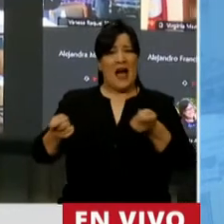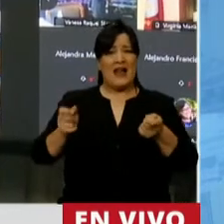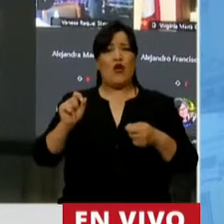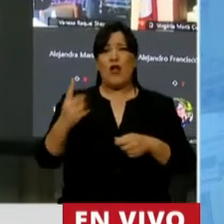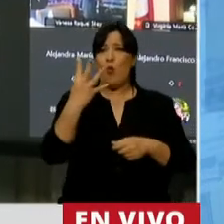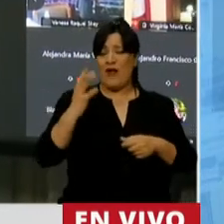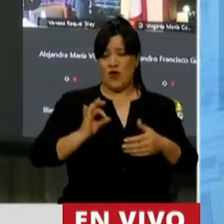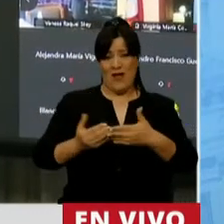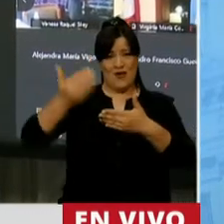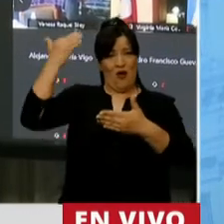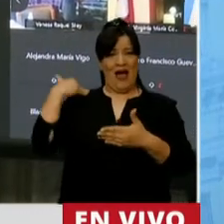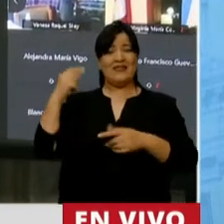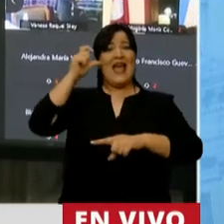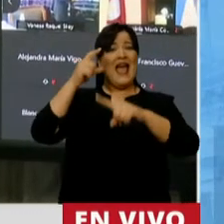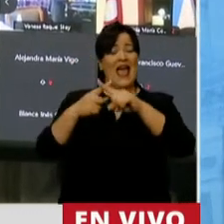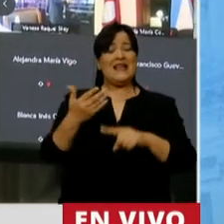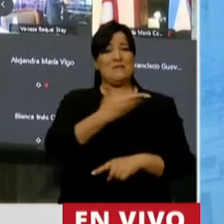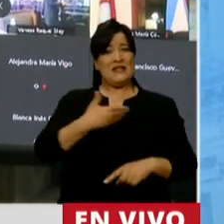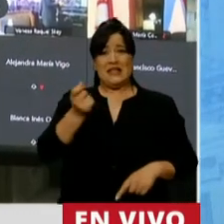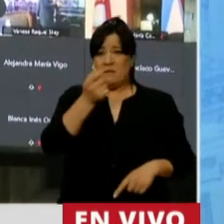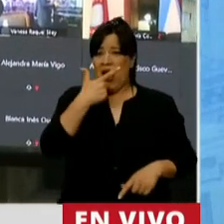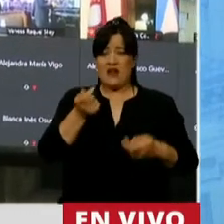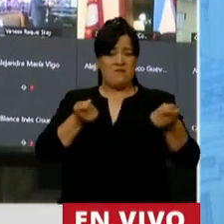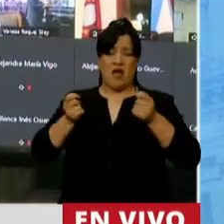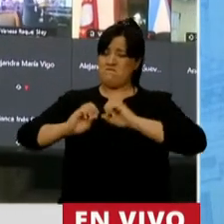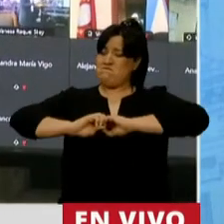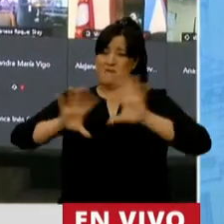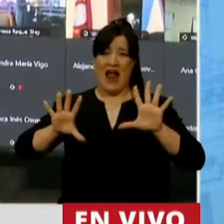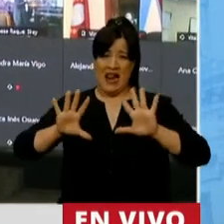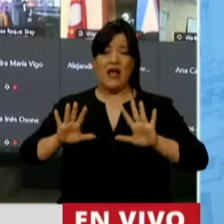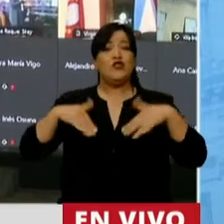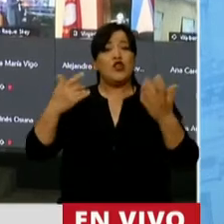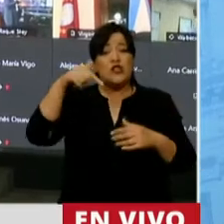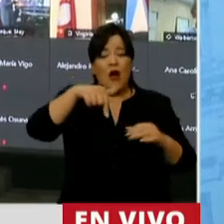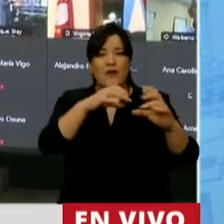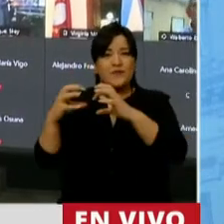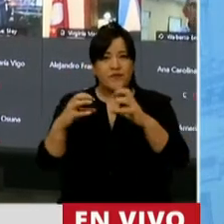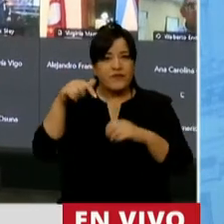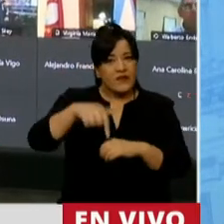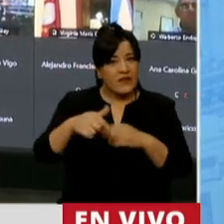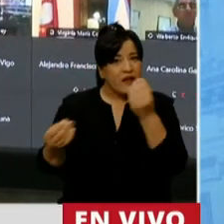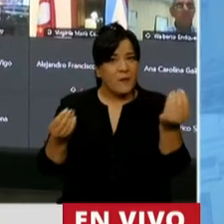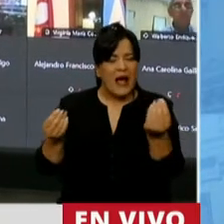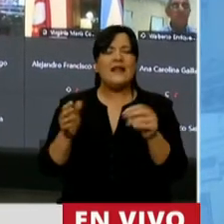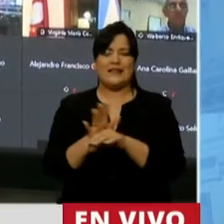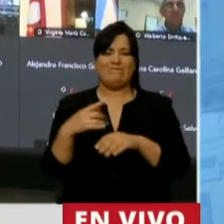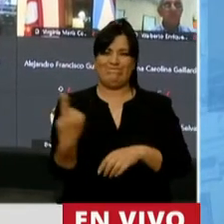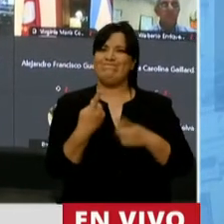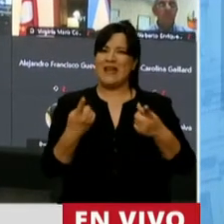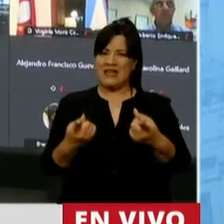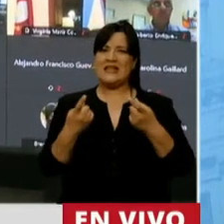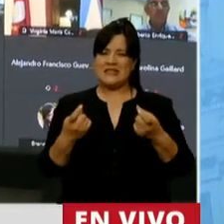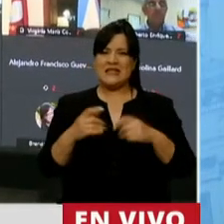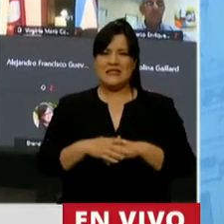estos cuatro años del expresidente Mauricio Macri. Y lo que venimos a poner en debate hoy, señor Presidente, es la necesidad